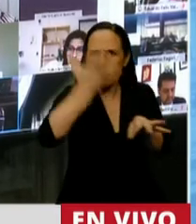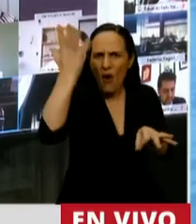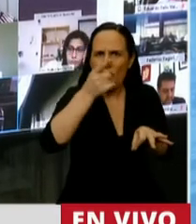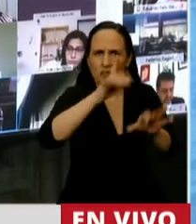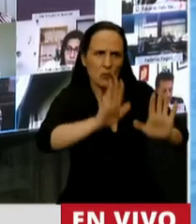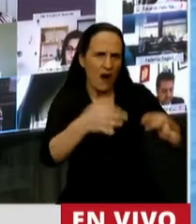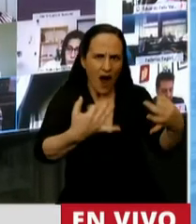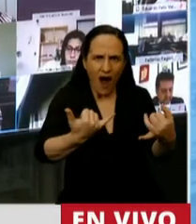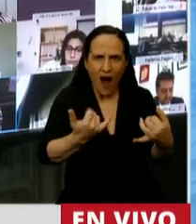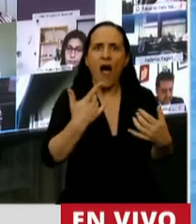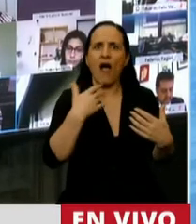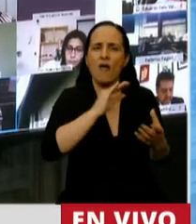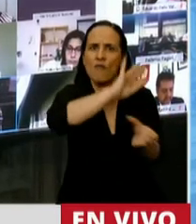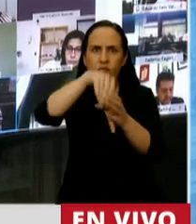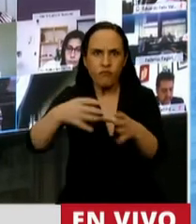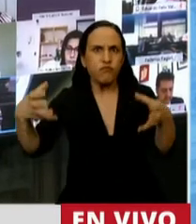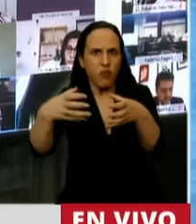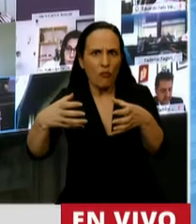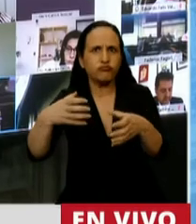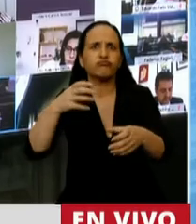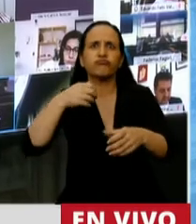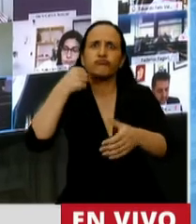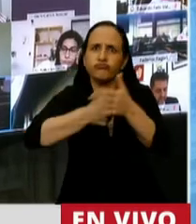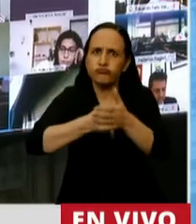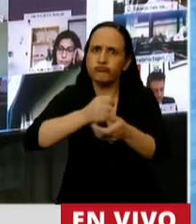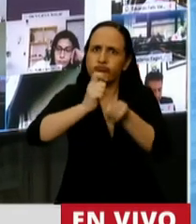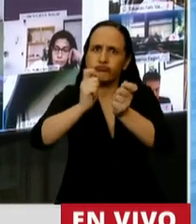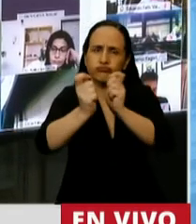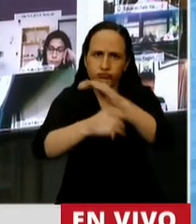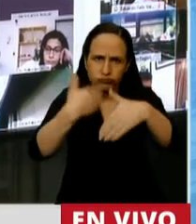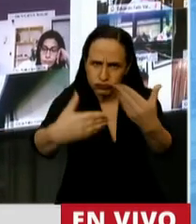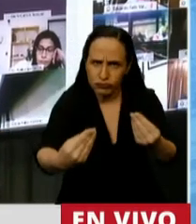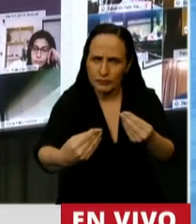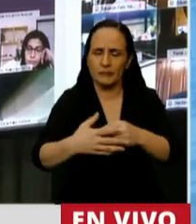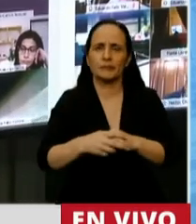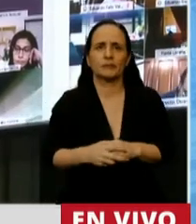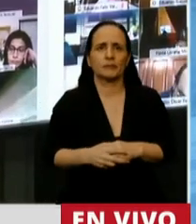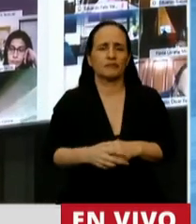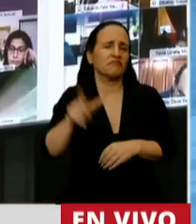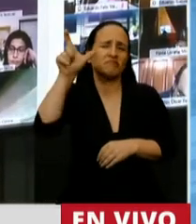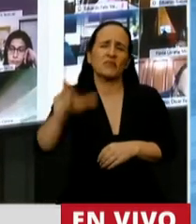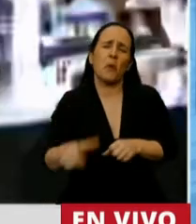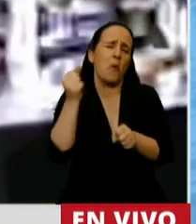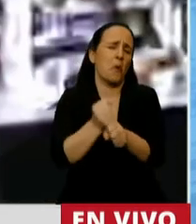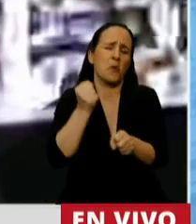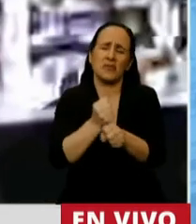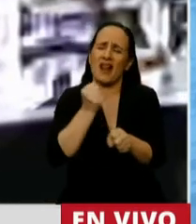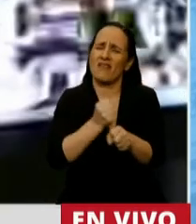concretar esa transformación. Fue un trabajador incansable, apasionado,